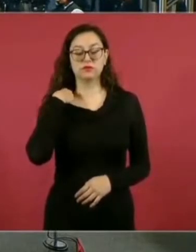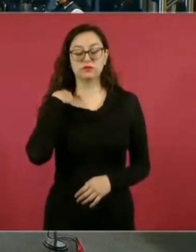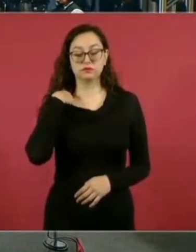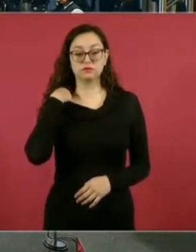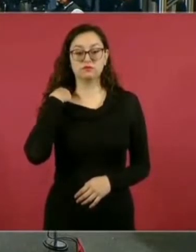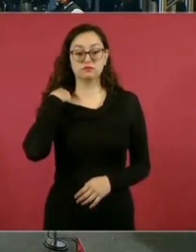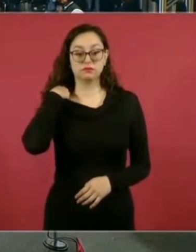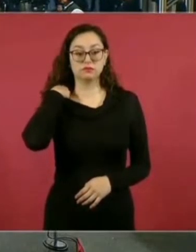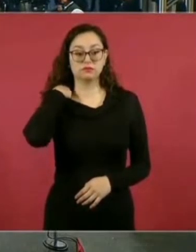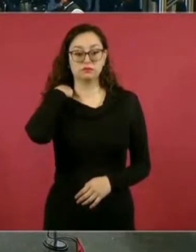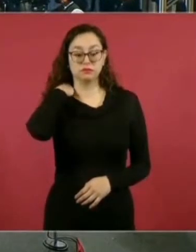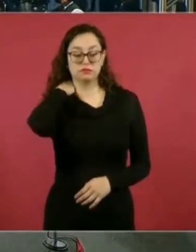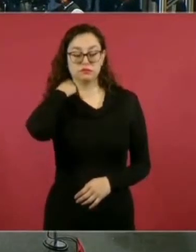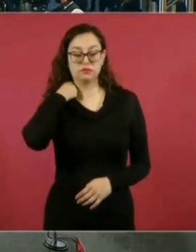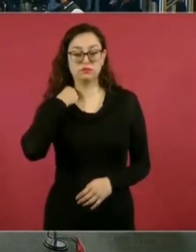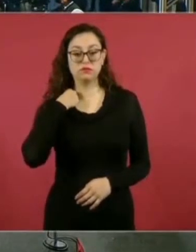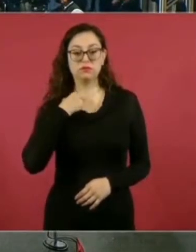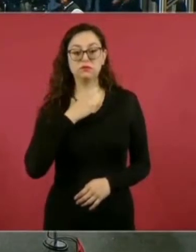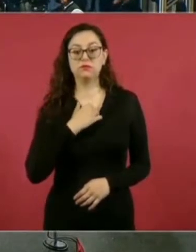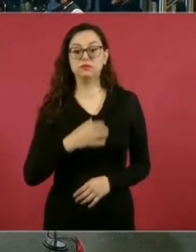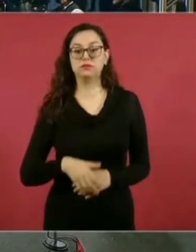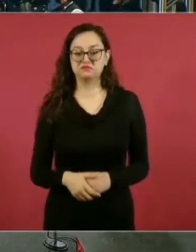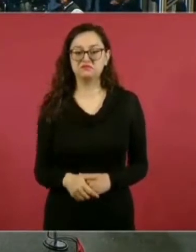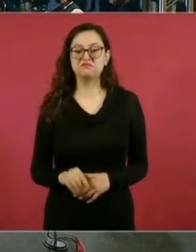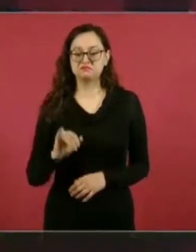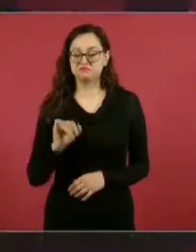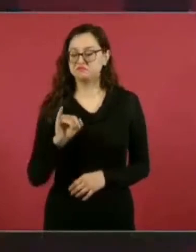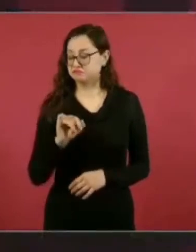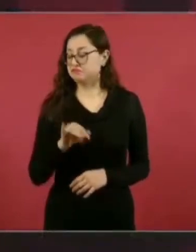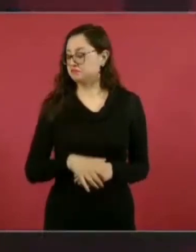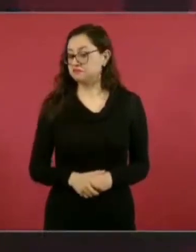sí, sí, usted está como Krause.